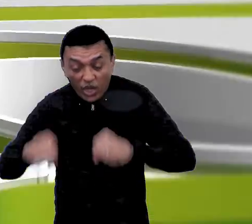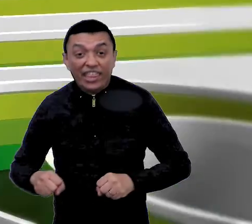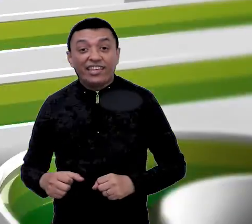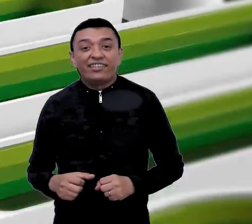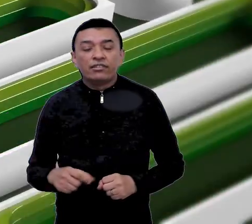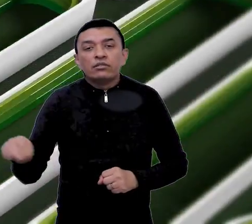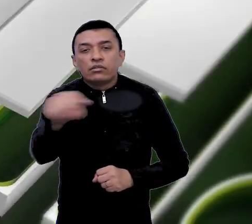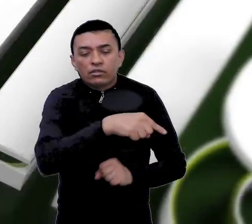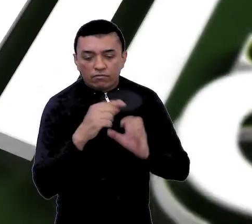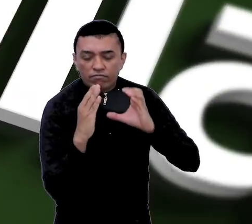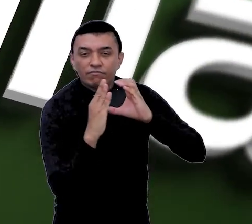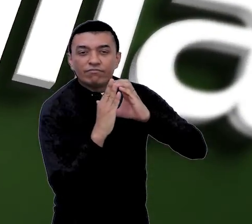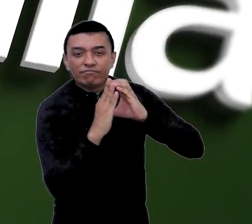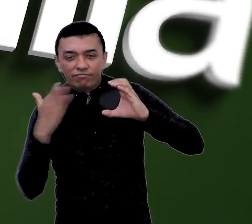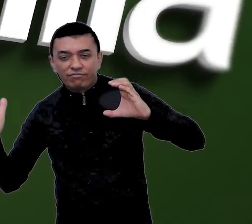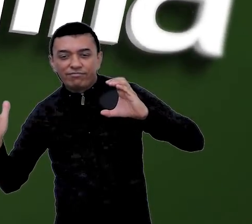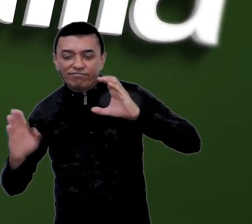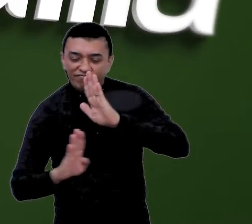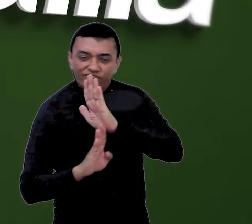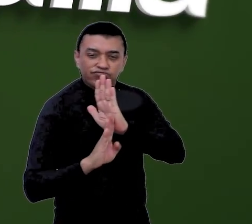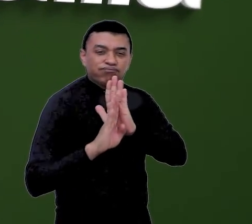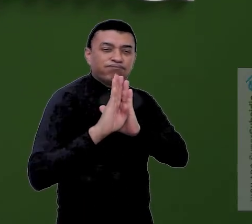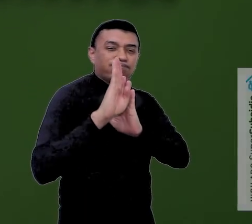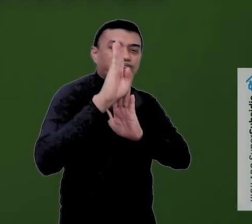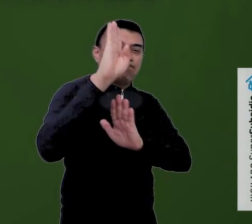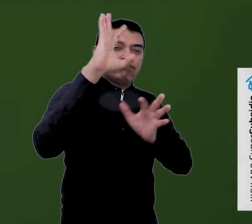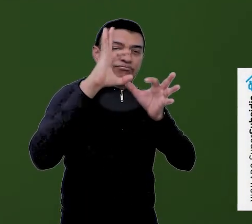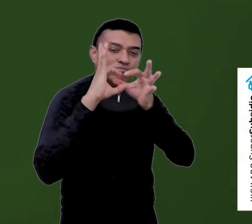Con Barranquilla. Creciendo juntos.